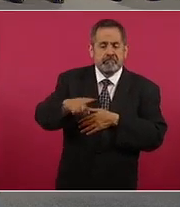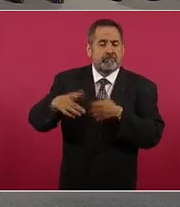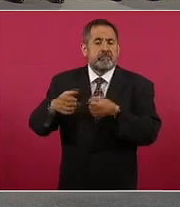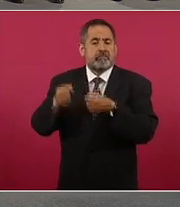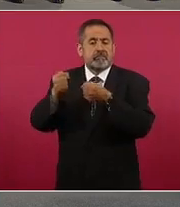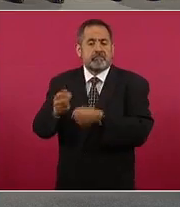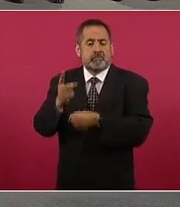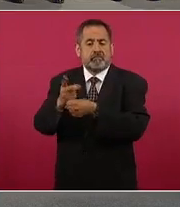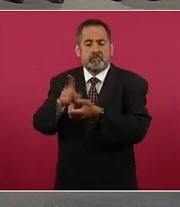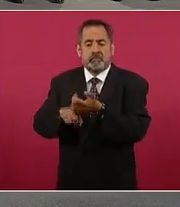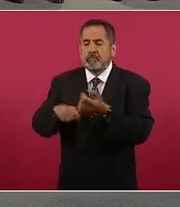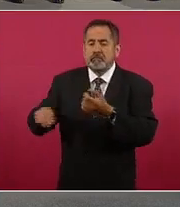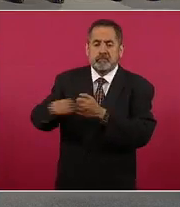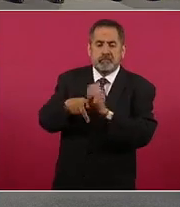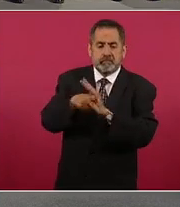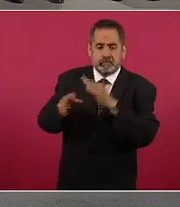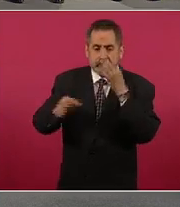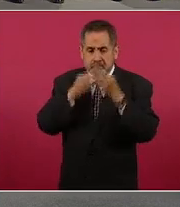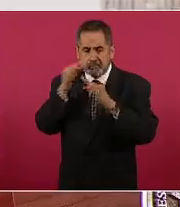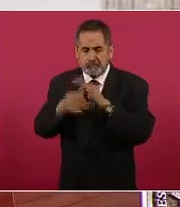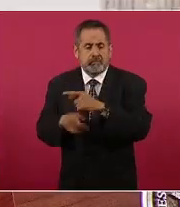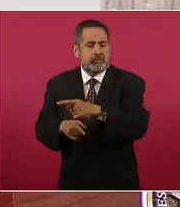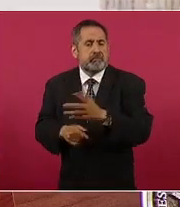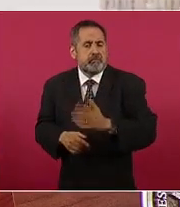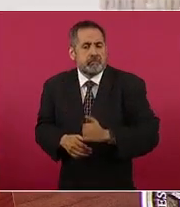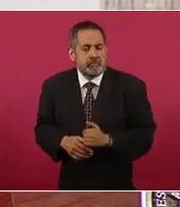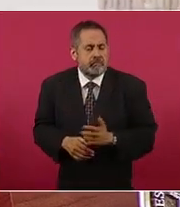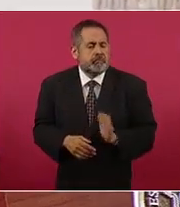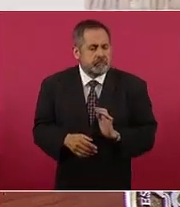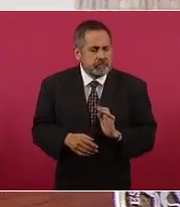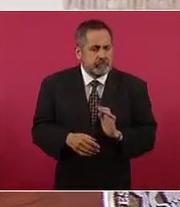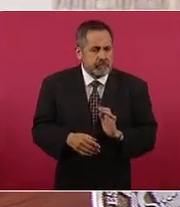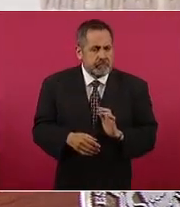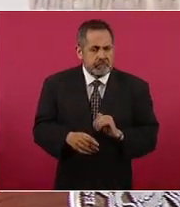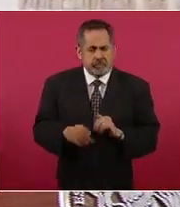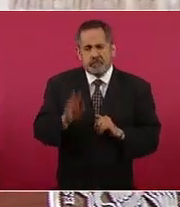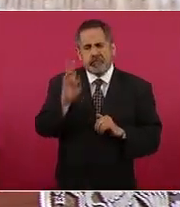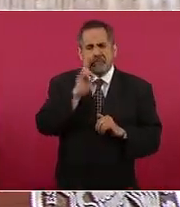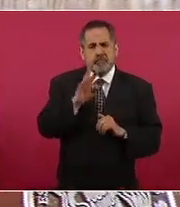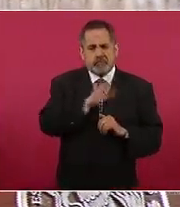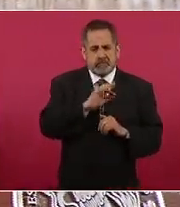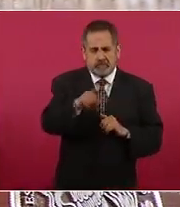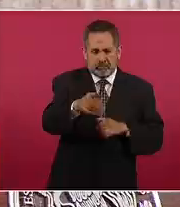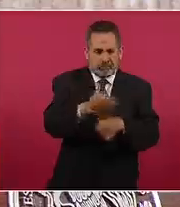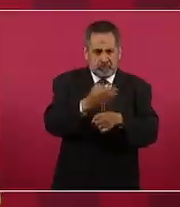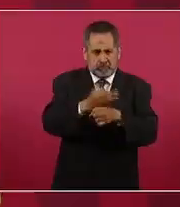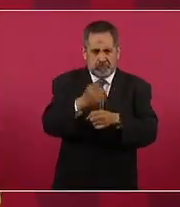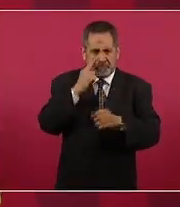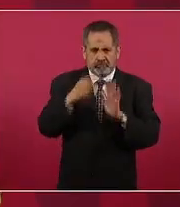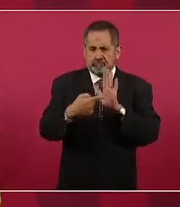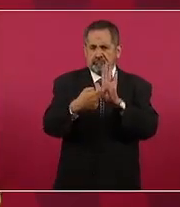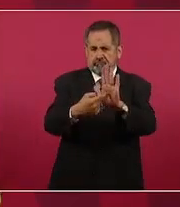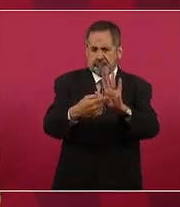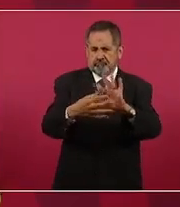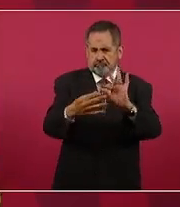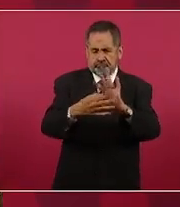a los periodistas entonces podemos incluso ahora mismo mostrarte